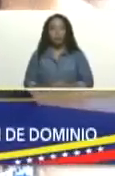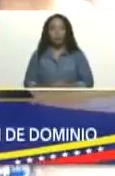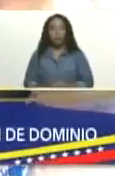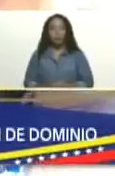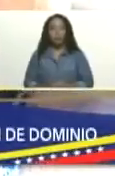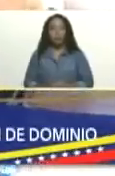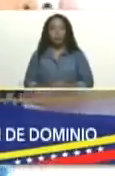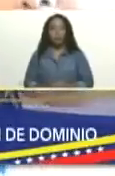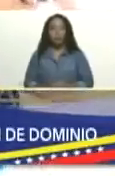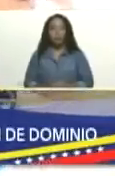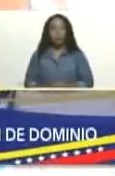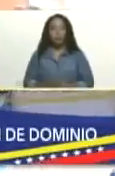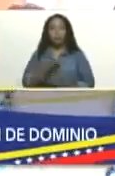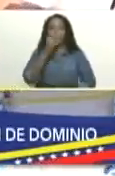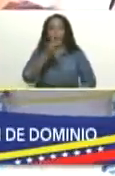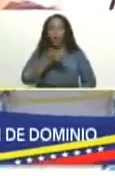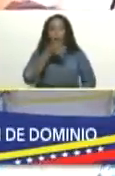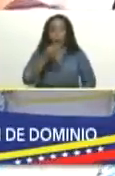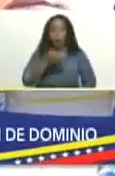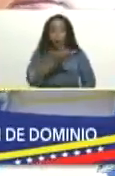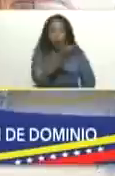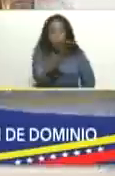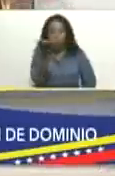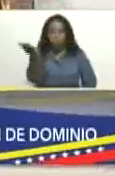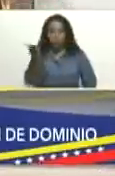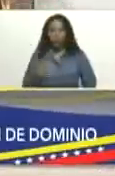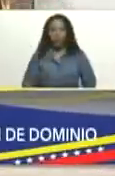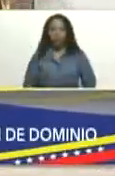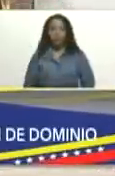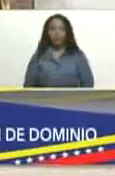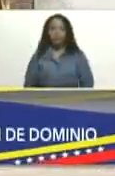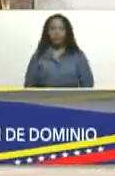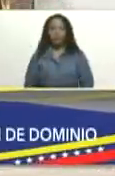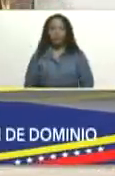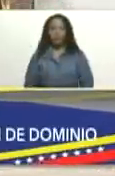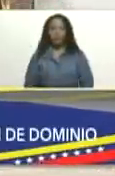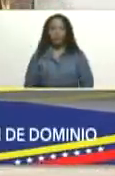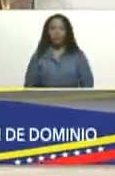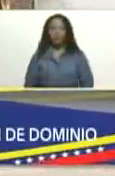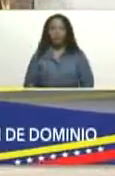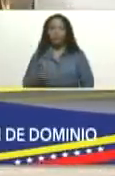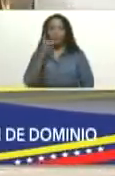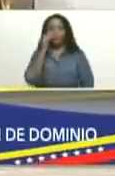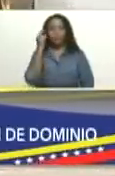Bueno, buenas tardes a todos y a todas.